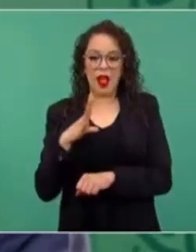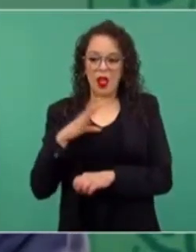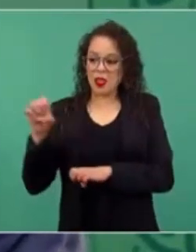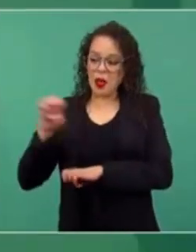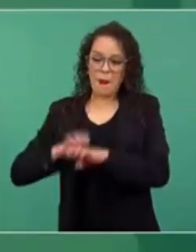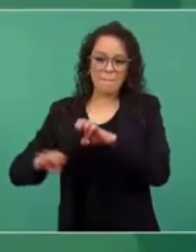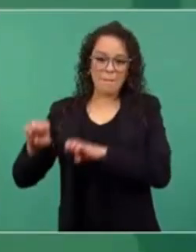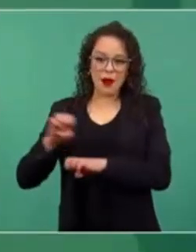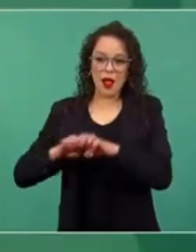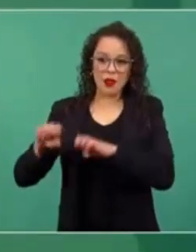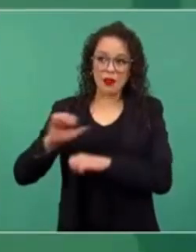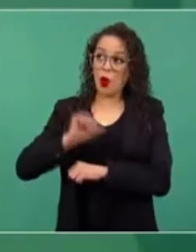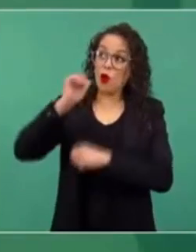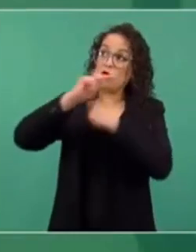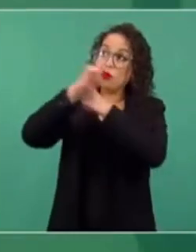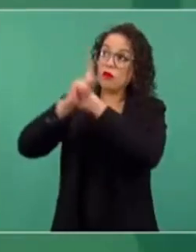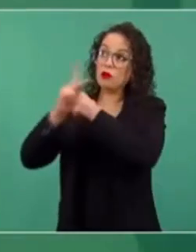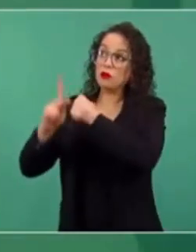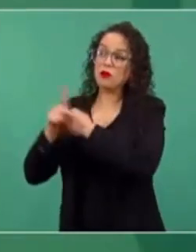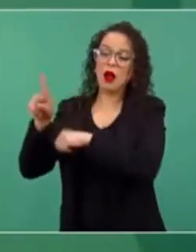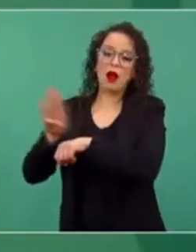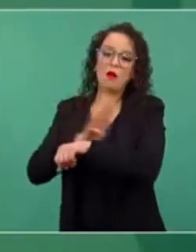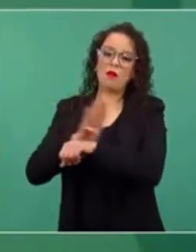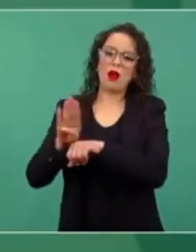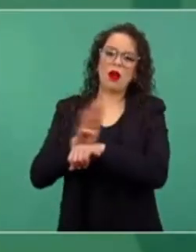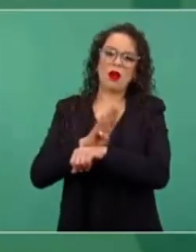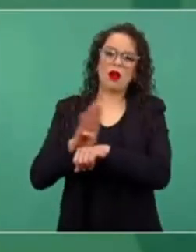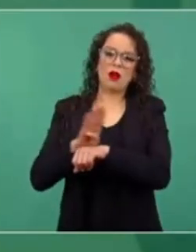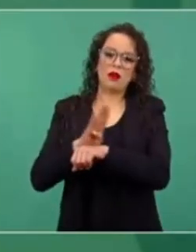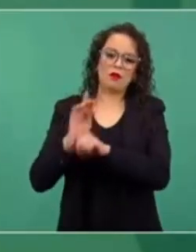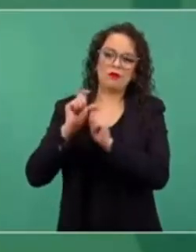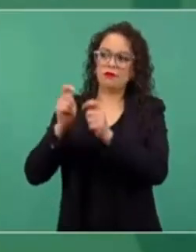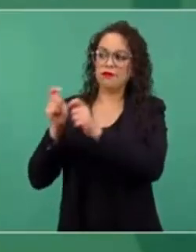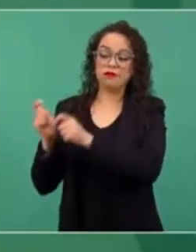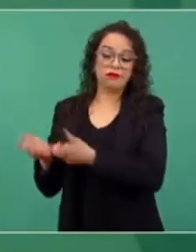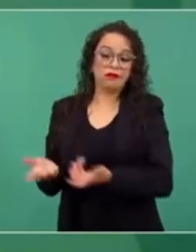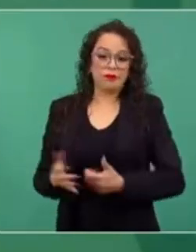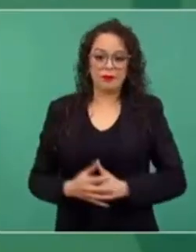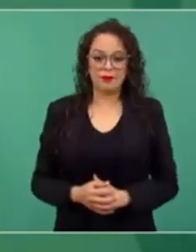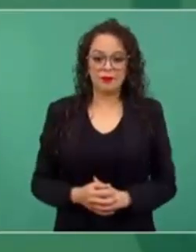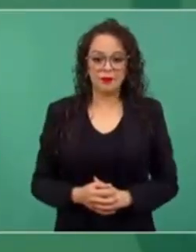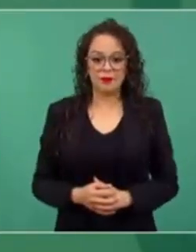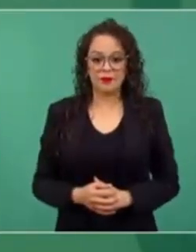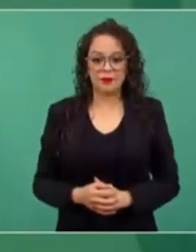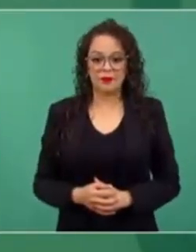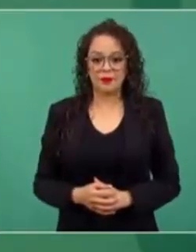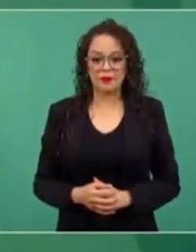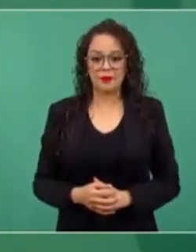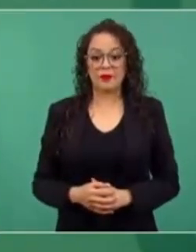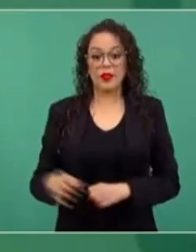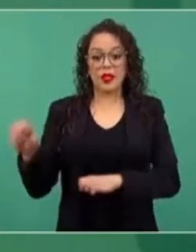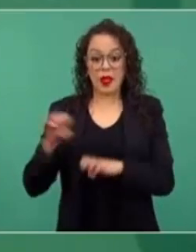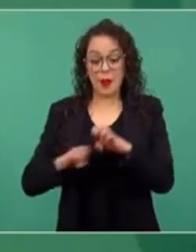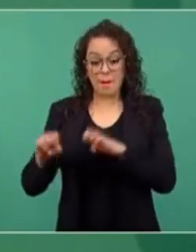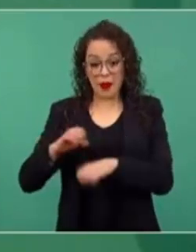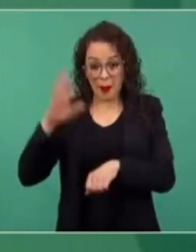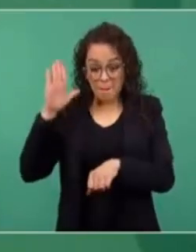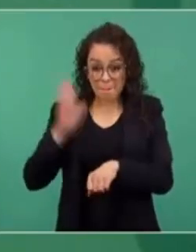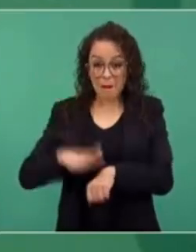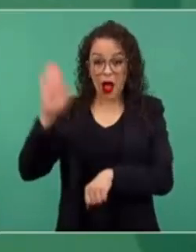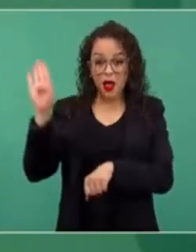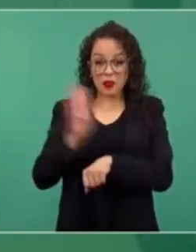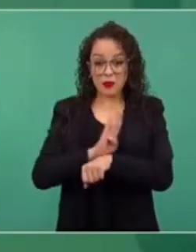sobre todo extranjeras. En el caso de la industria eléctrica, la empresa más favorecida